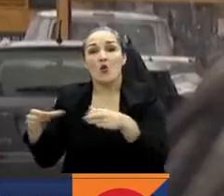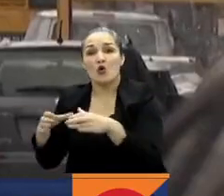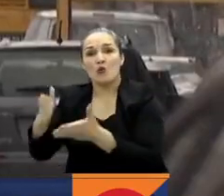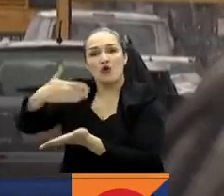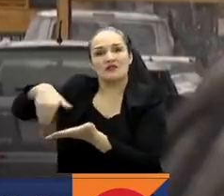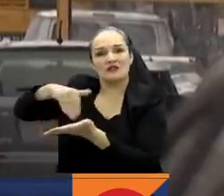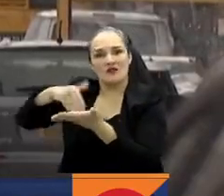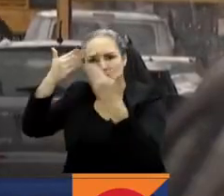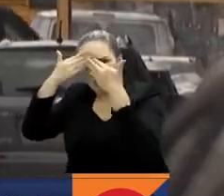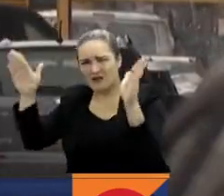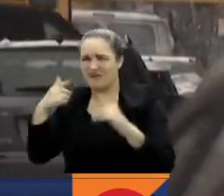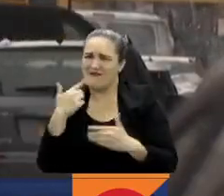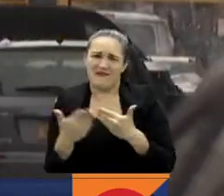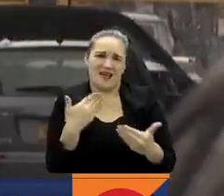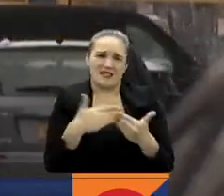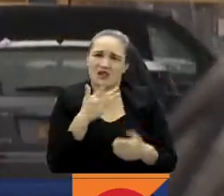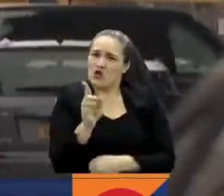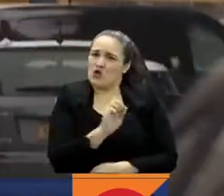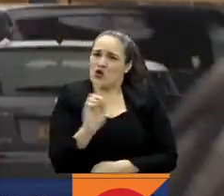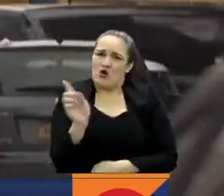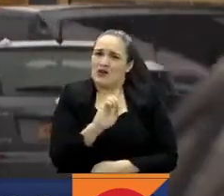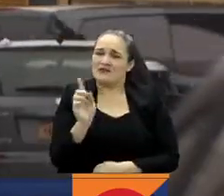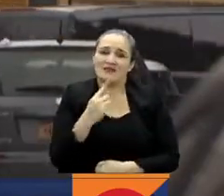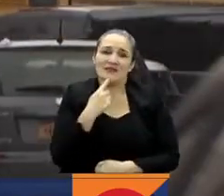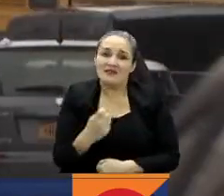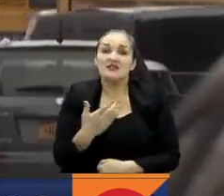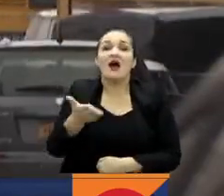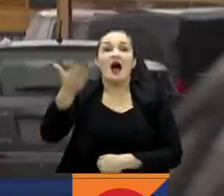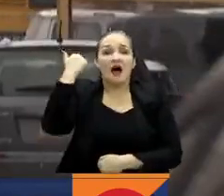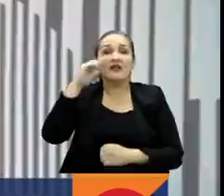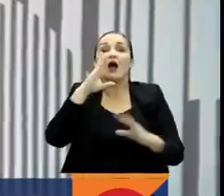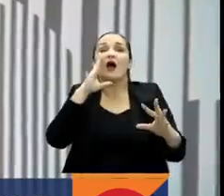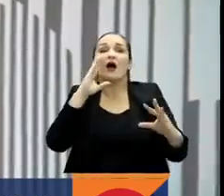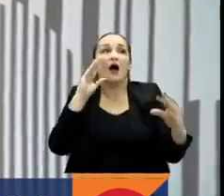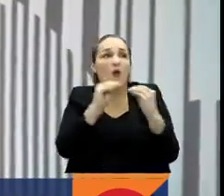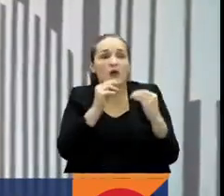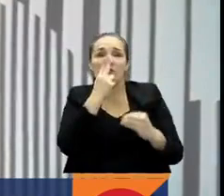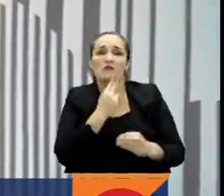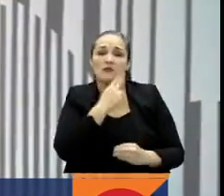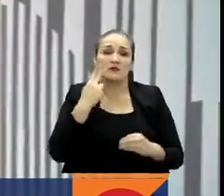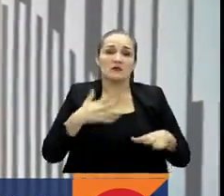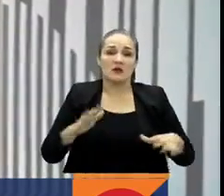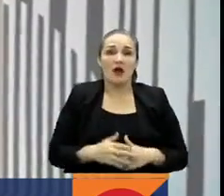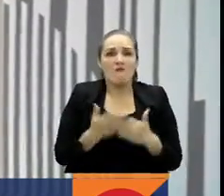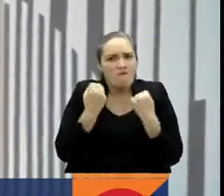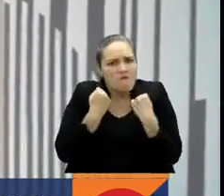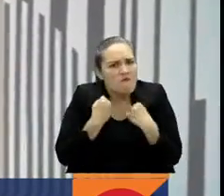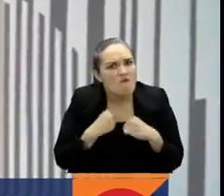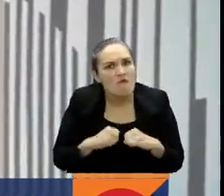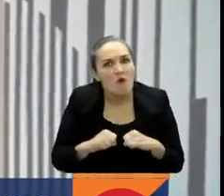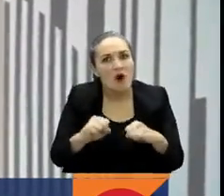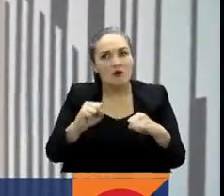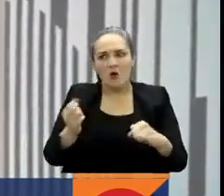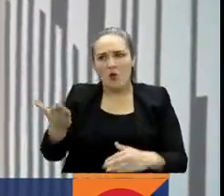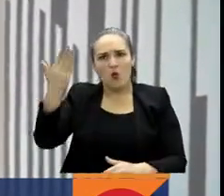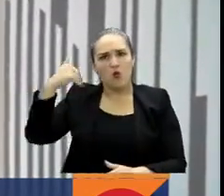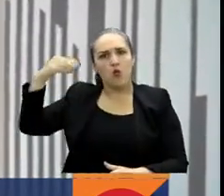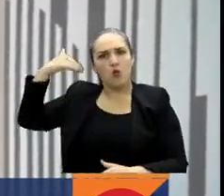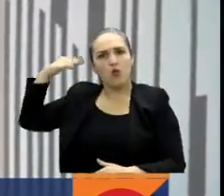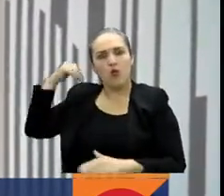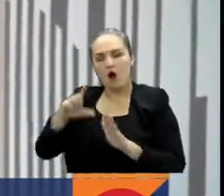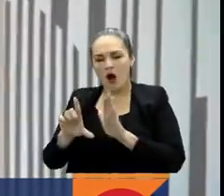sentido no son fáciles, por los compromisos adquiridos ya con otros países. Fue un esfuerzo y un éxito de nuestra